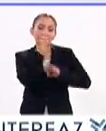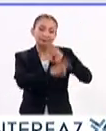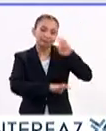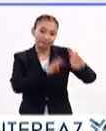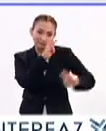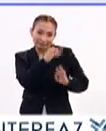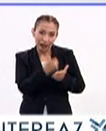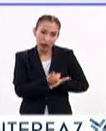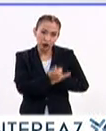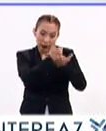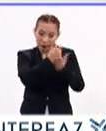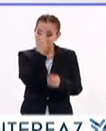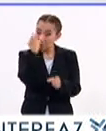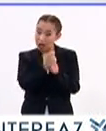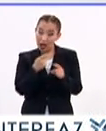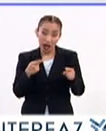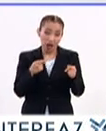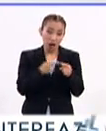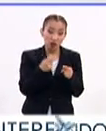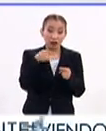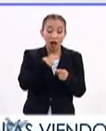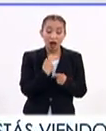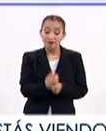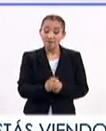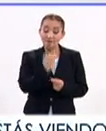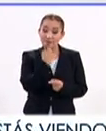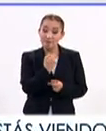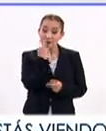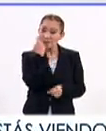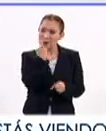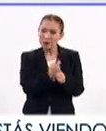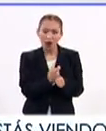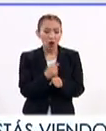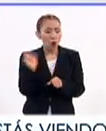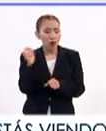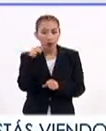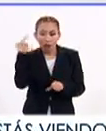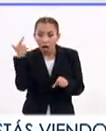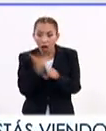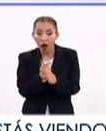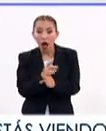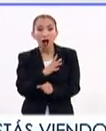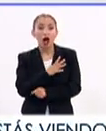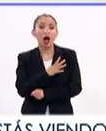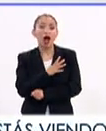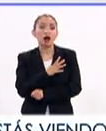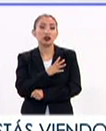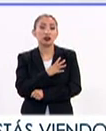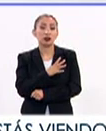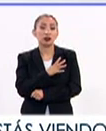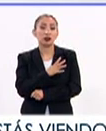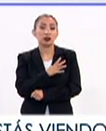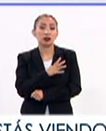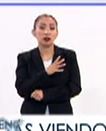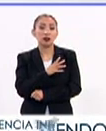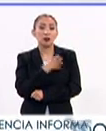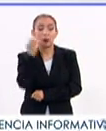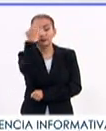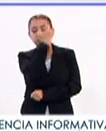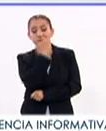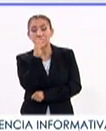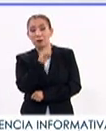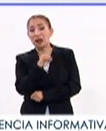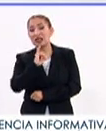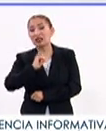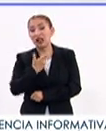principal es tomar la terapia antirretroviral en el momento en que se detecte el diagnóstico,